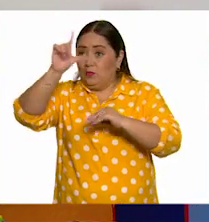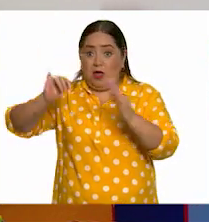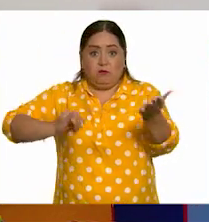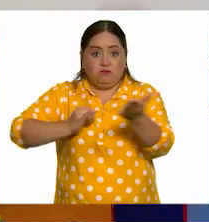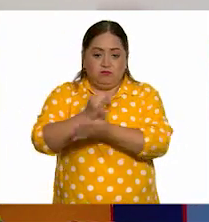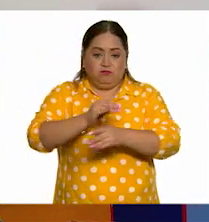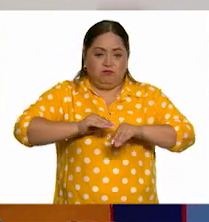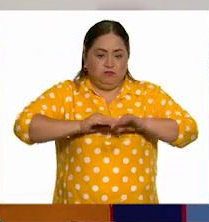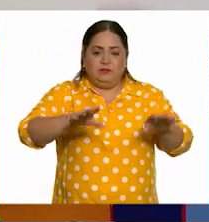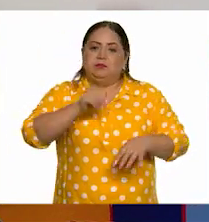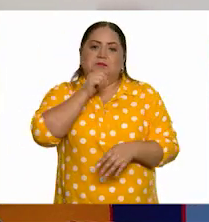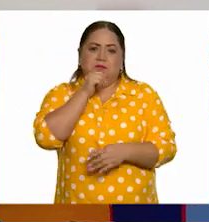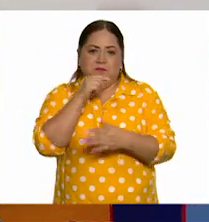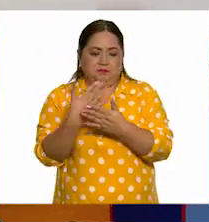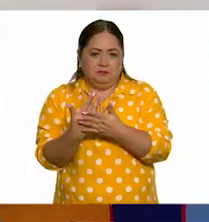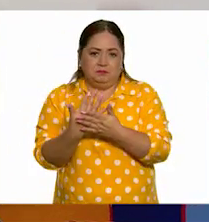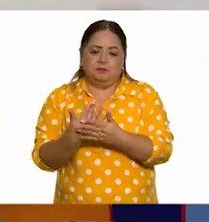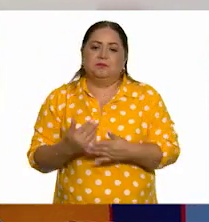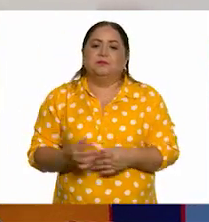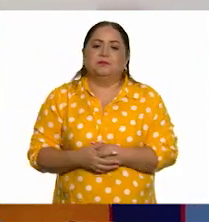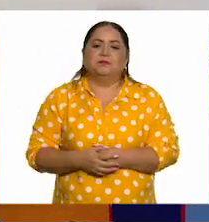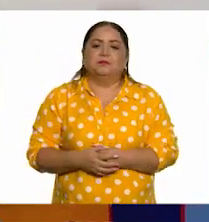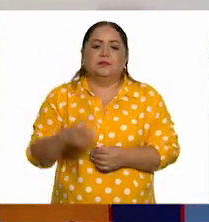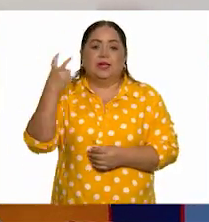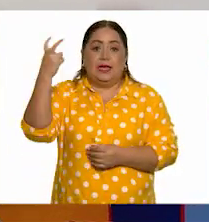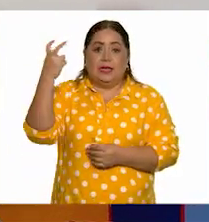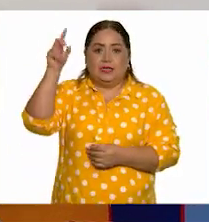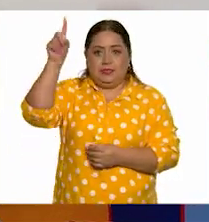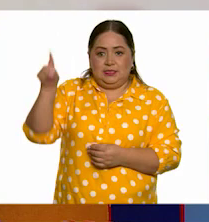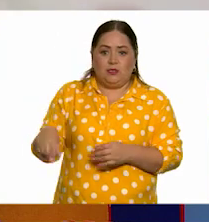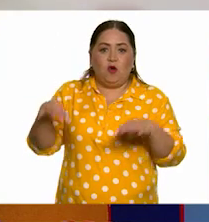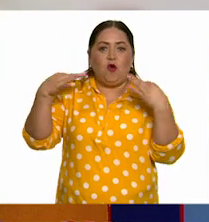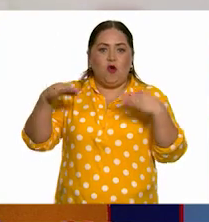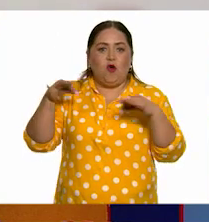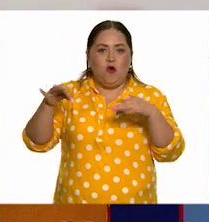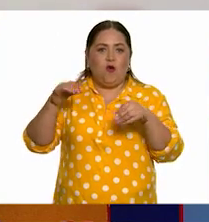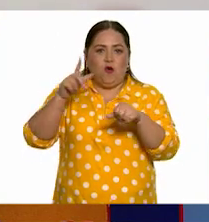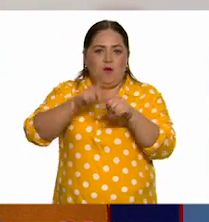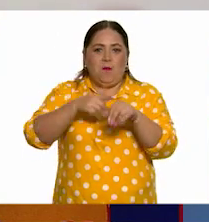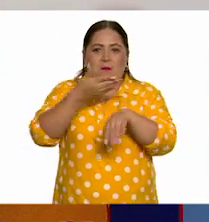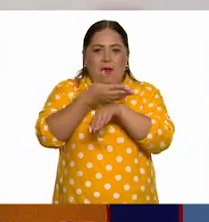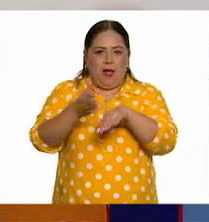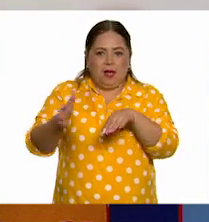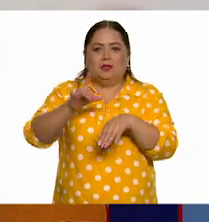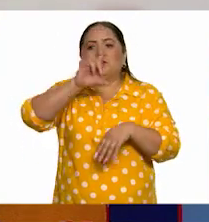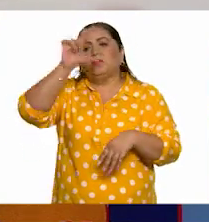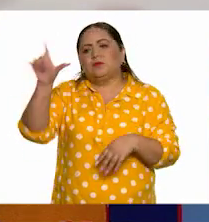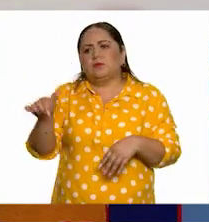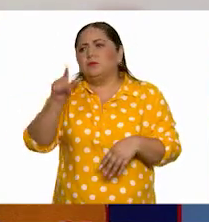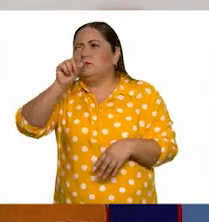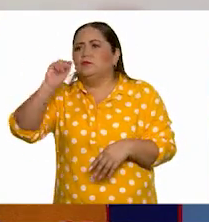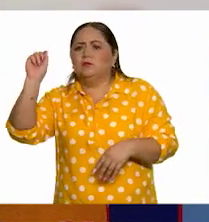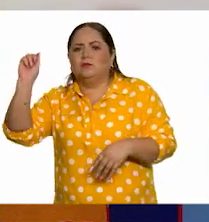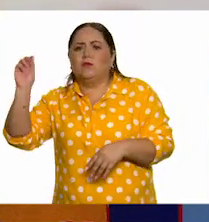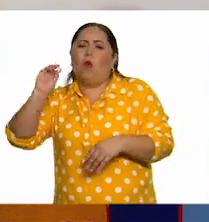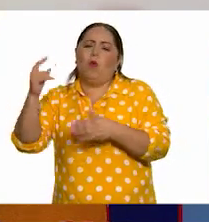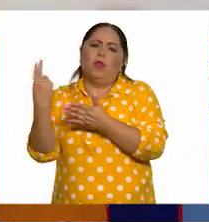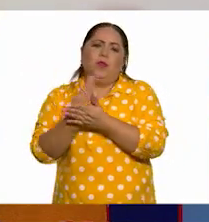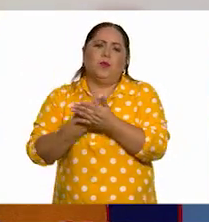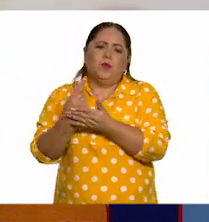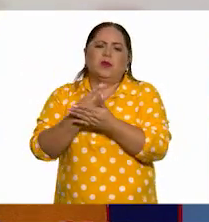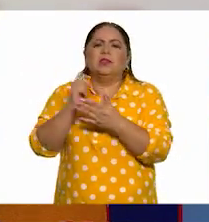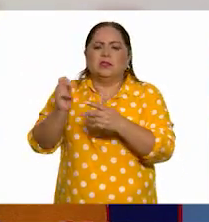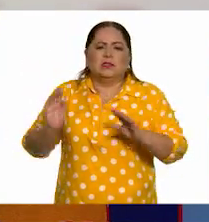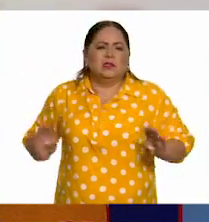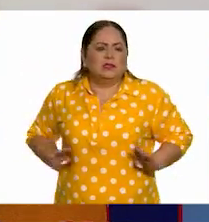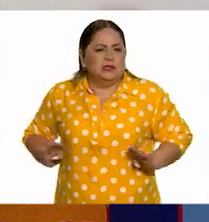portada de nuestra descripción. Esto lo realizamos en una hoja de color, en una hoja blanca. A lo mejor anotamos o dibujamos estas